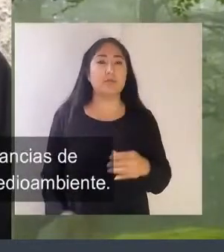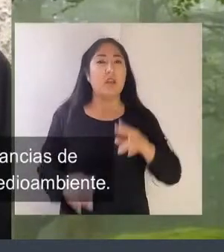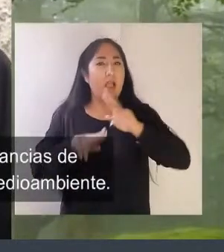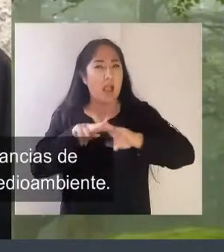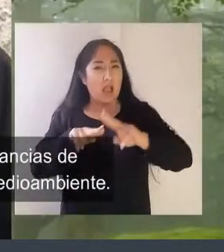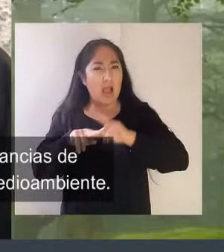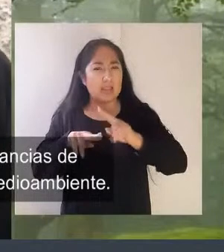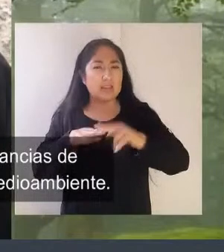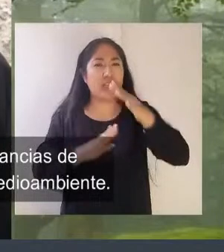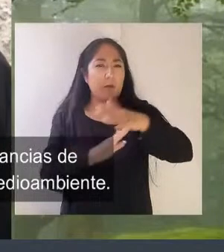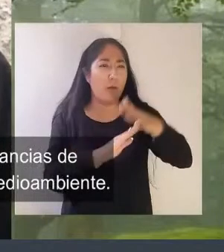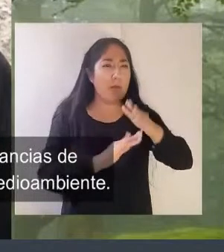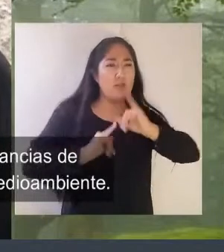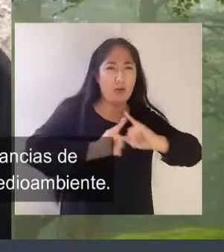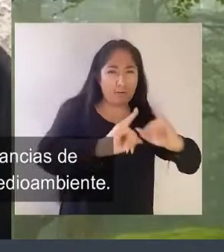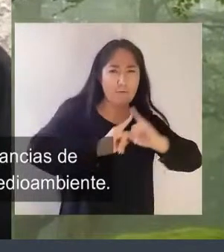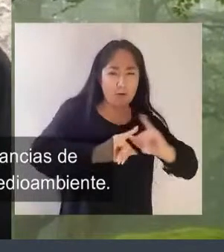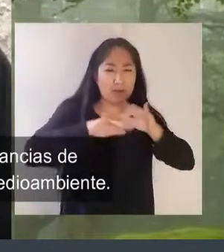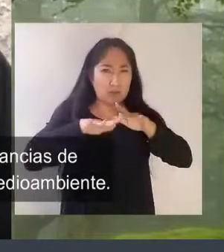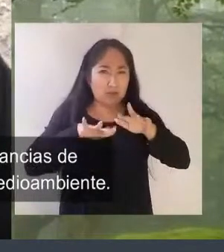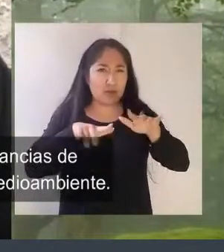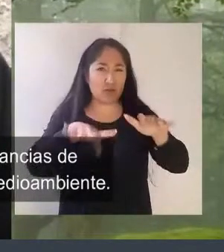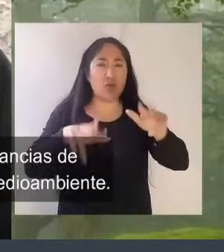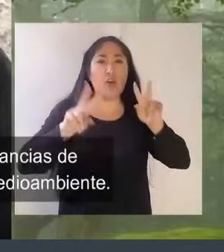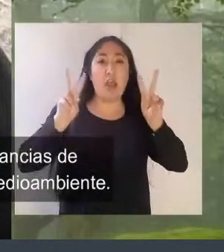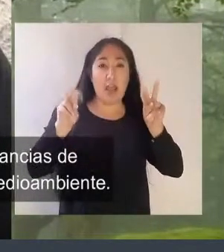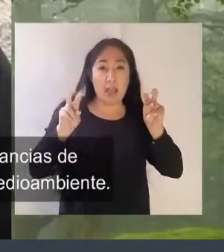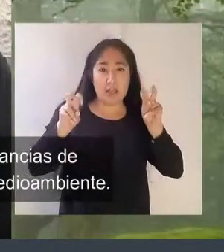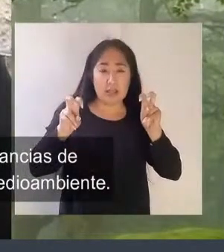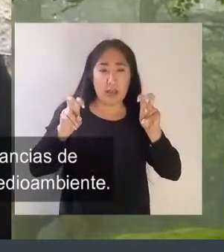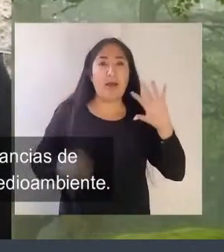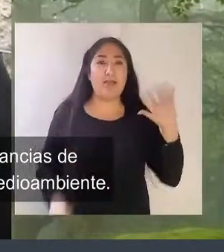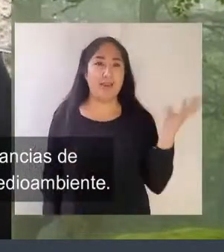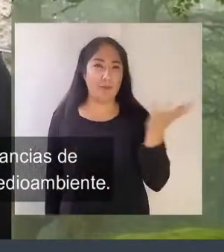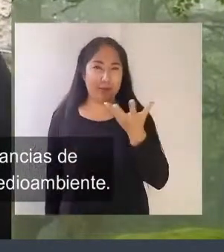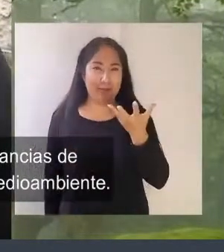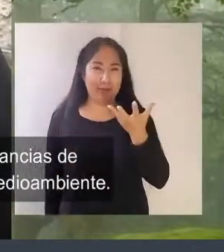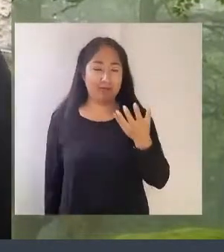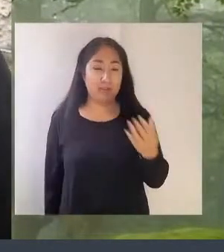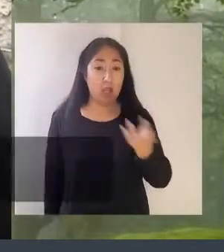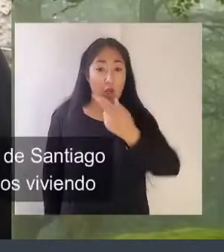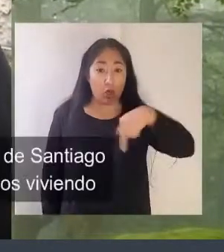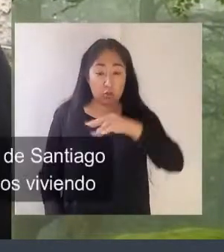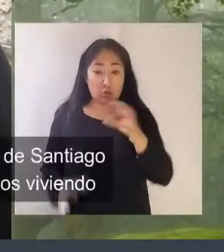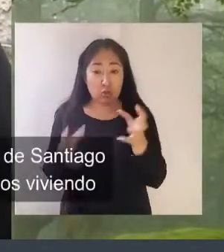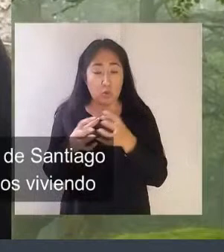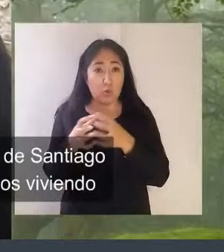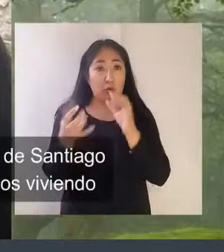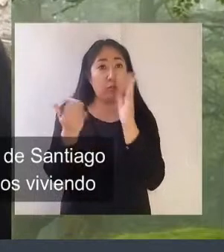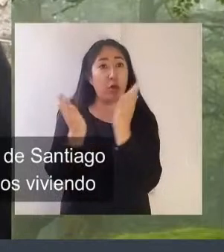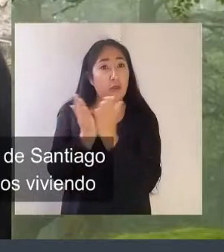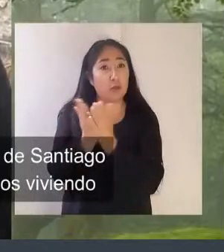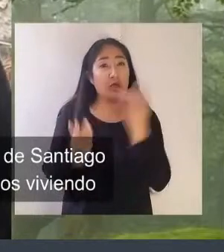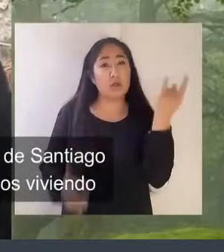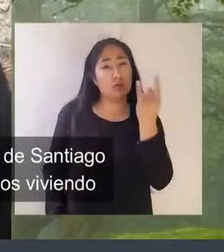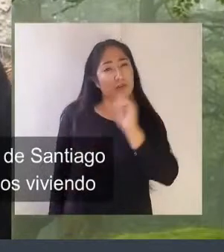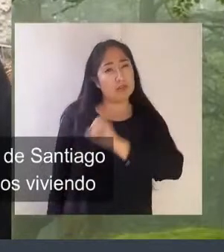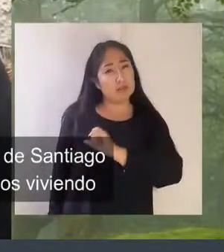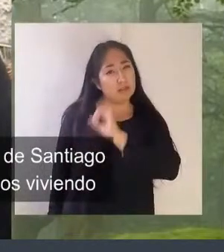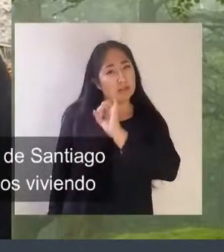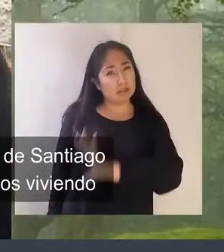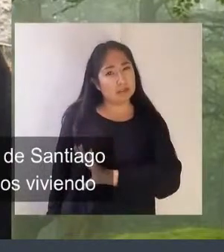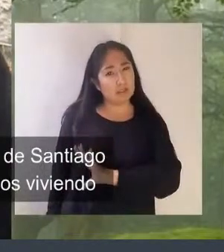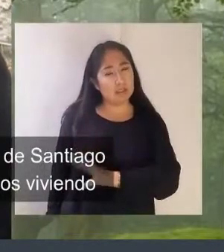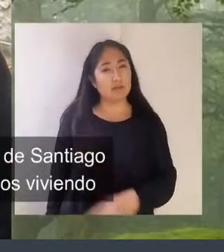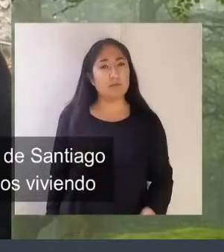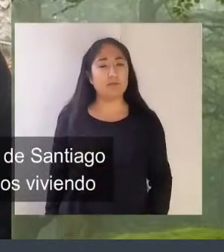en la creación de instancias de información y difusión en temáticas relacionadas con el medio ambiente somos un grupo de estudiantes de la